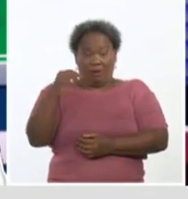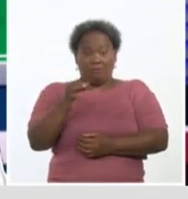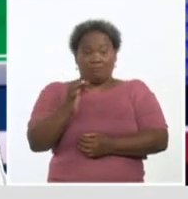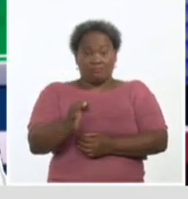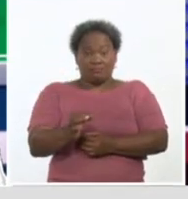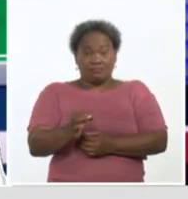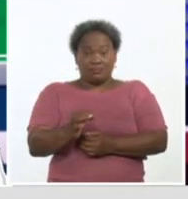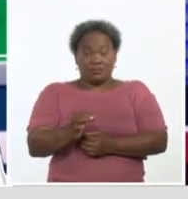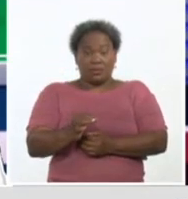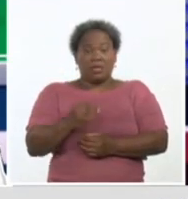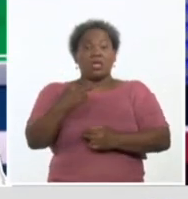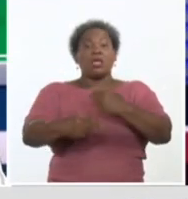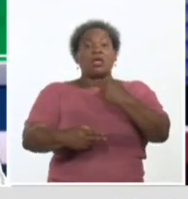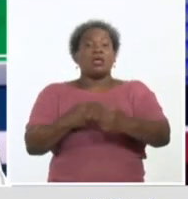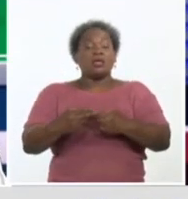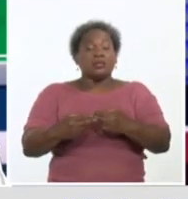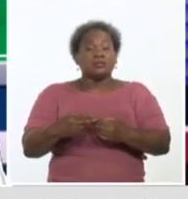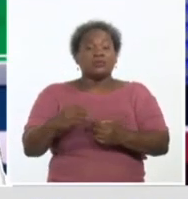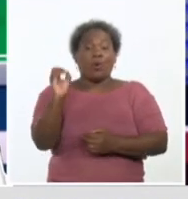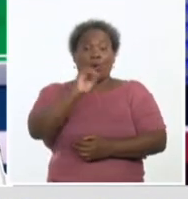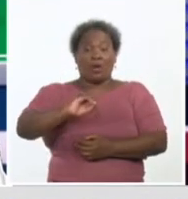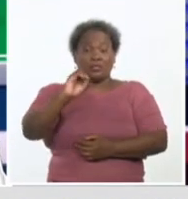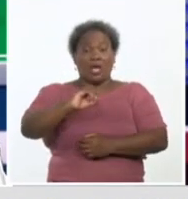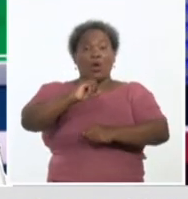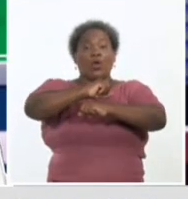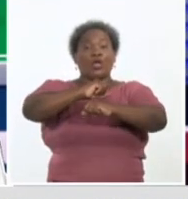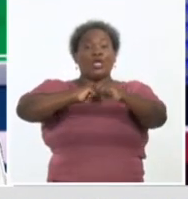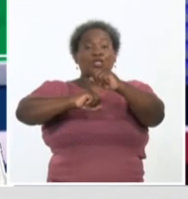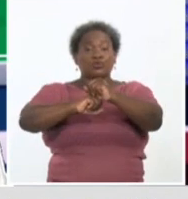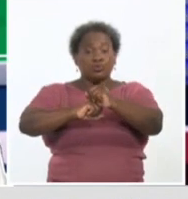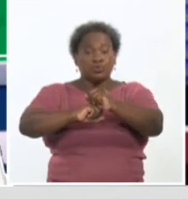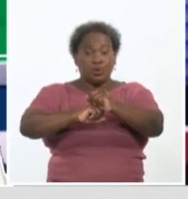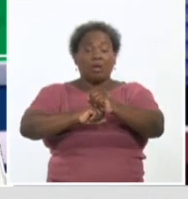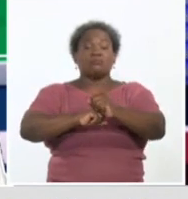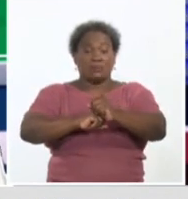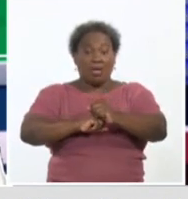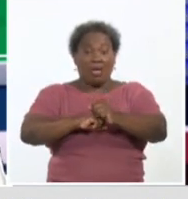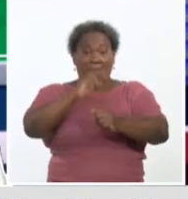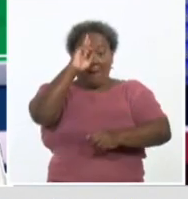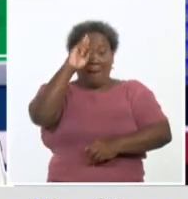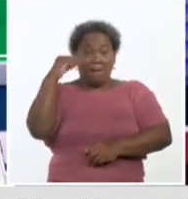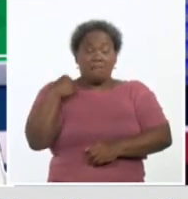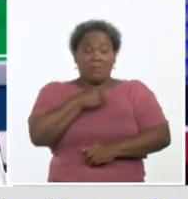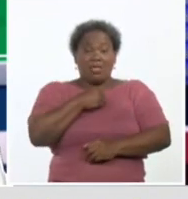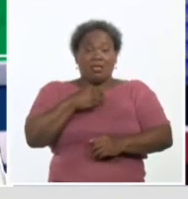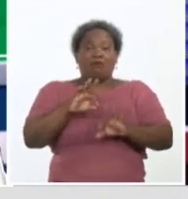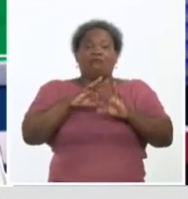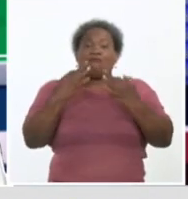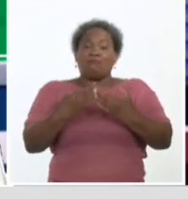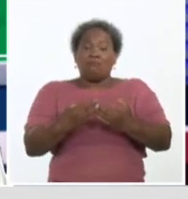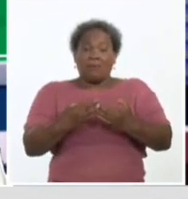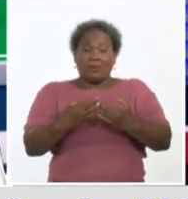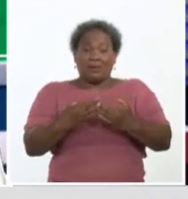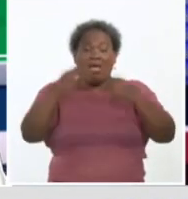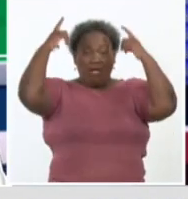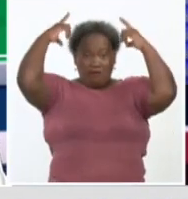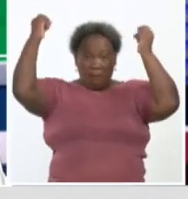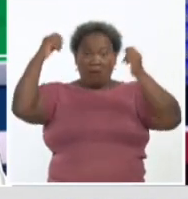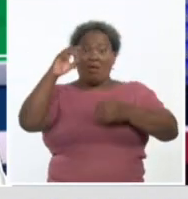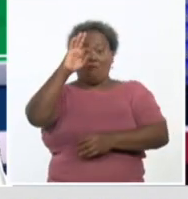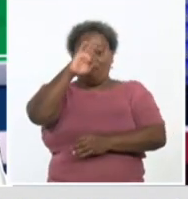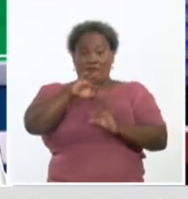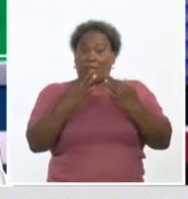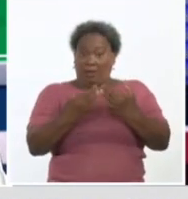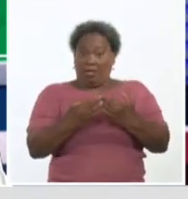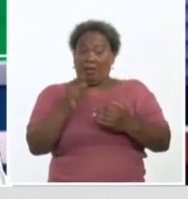hemos organizado a partir de la estructura de los consultorios del médico y enfermera de la familia. O ha sido fundamental en este proceso la